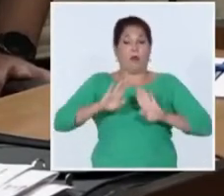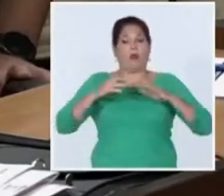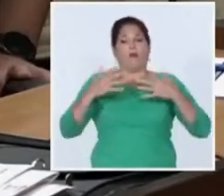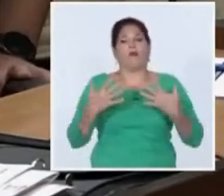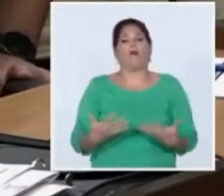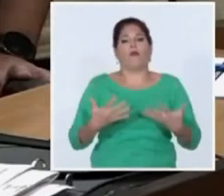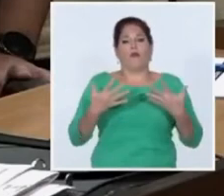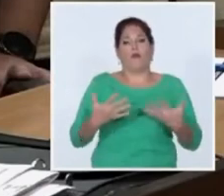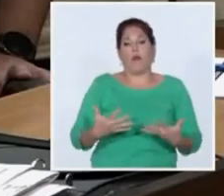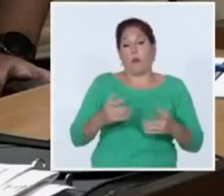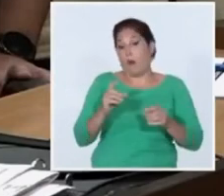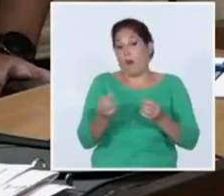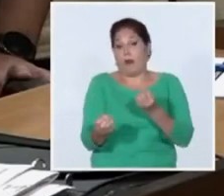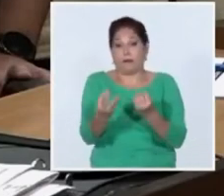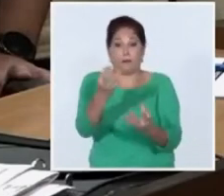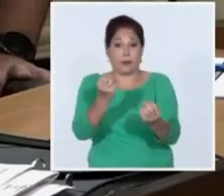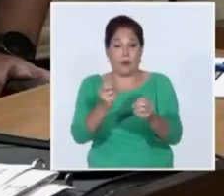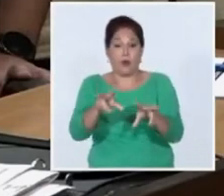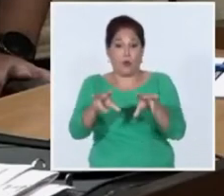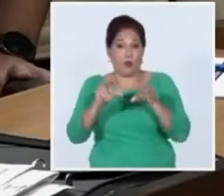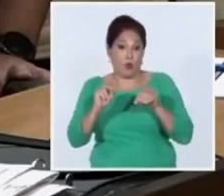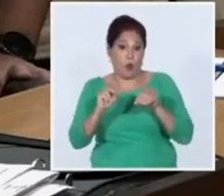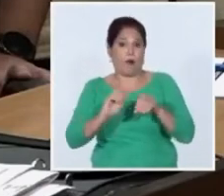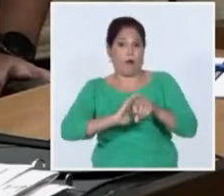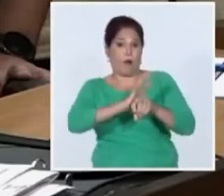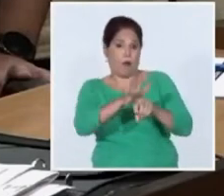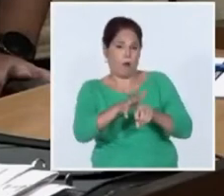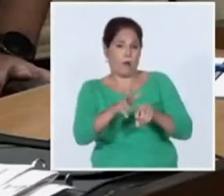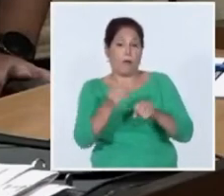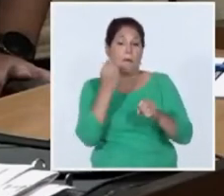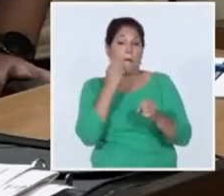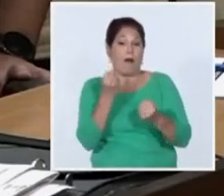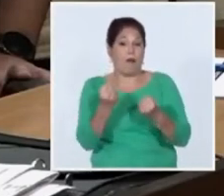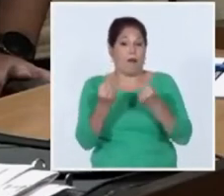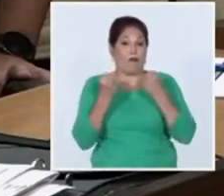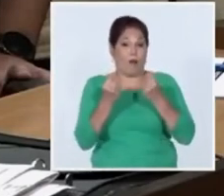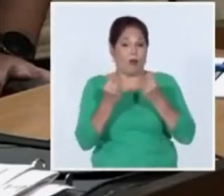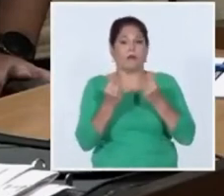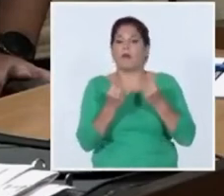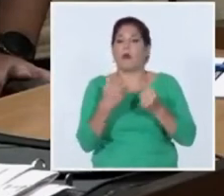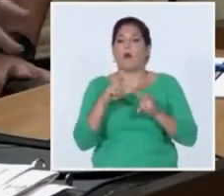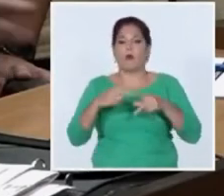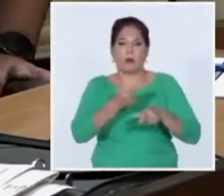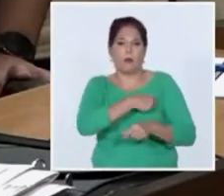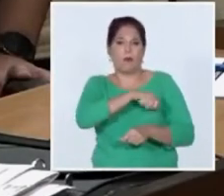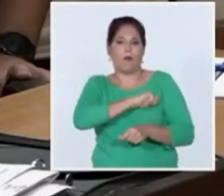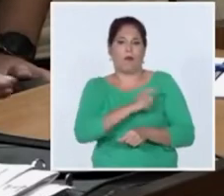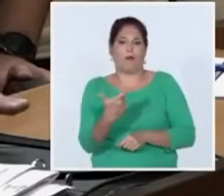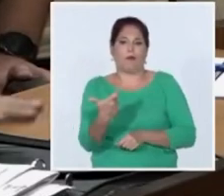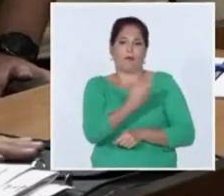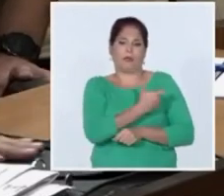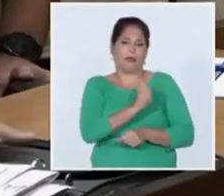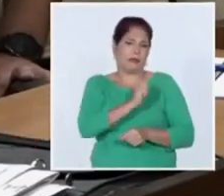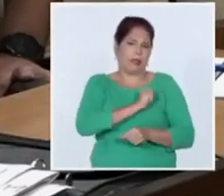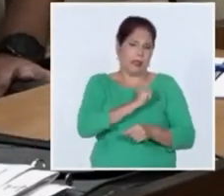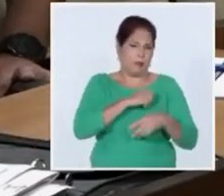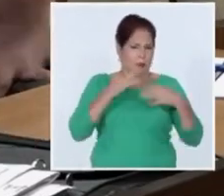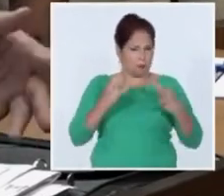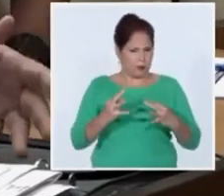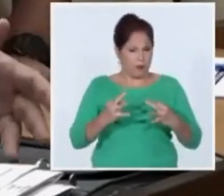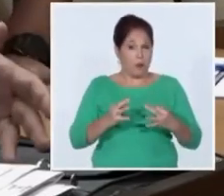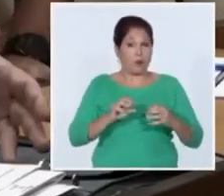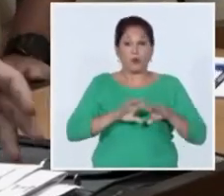neutralice nada y hay que entonces actualizar los nuevos antígenos y eso estamos hablando de la capacidad de tener el sistema bien montado para que la